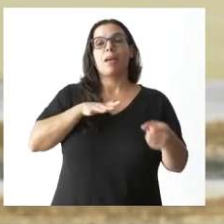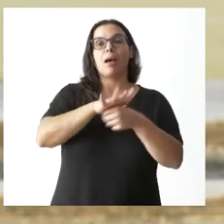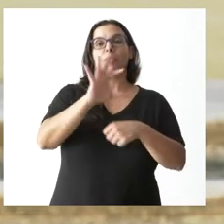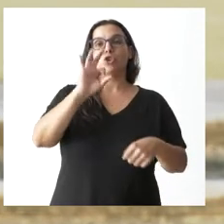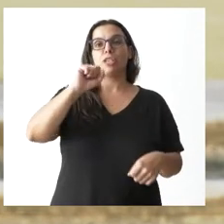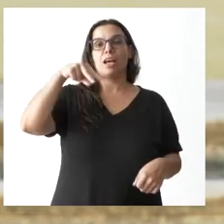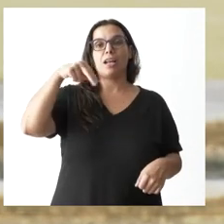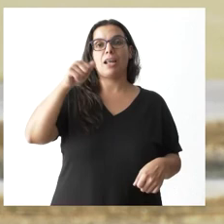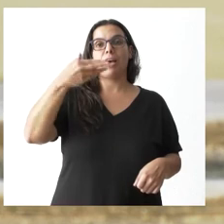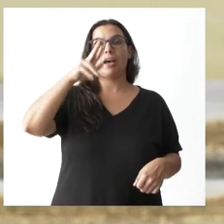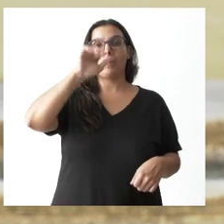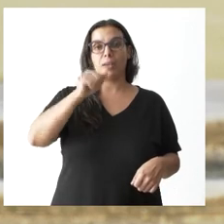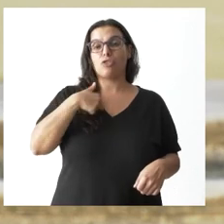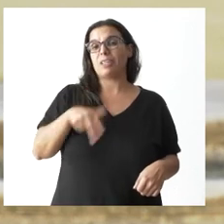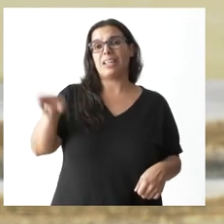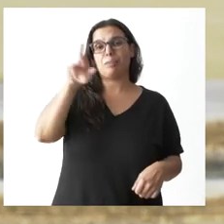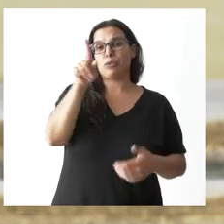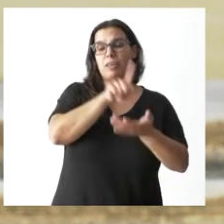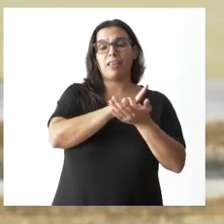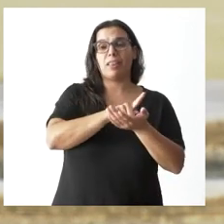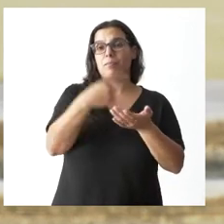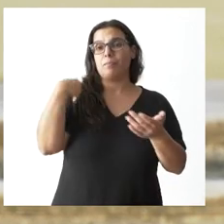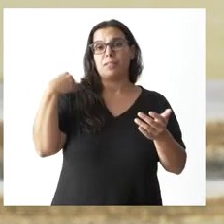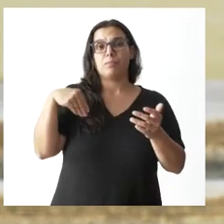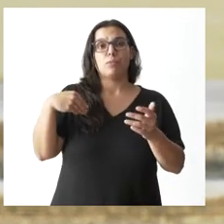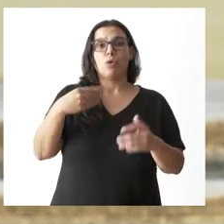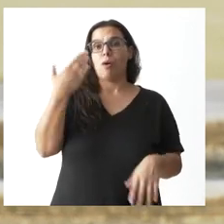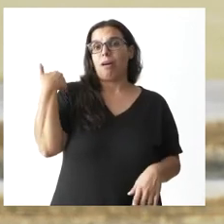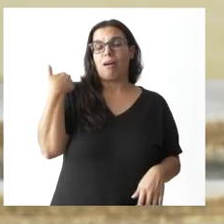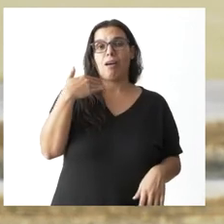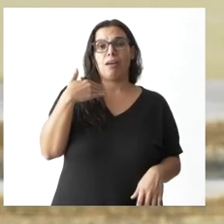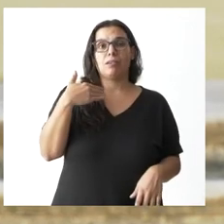me vuelvo a remitir a lo que he dicho antes